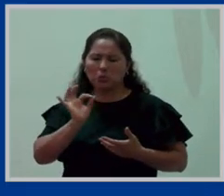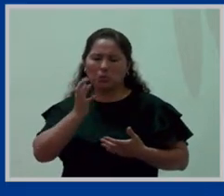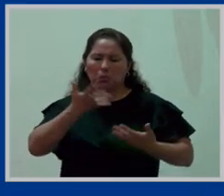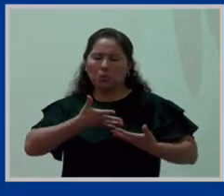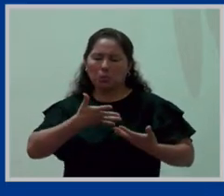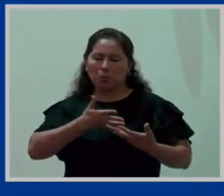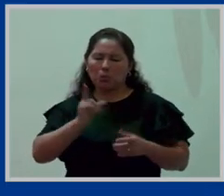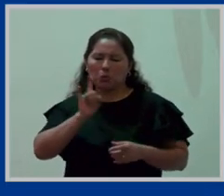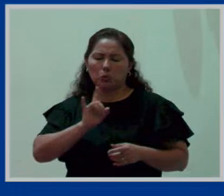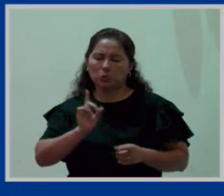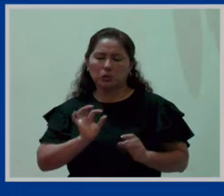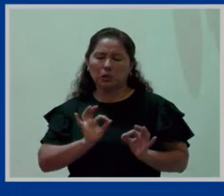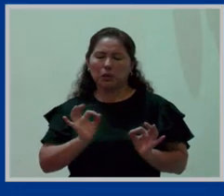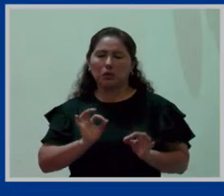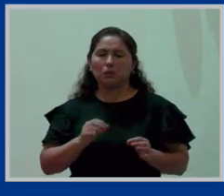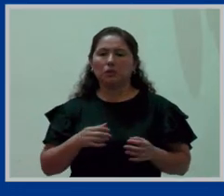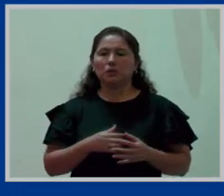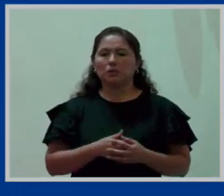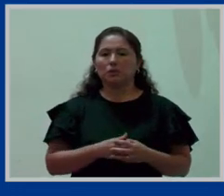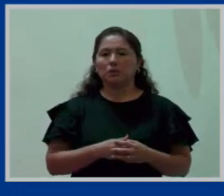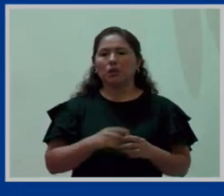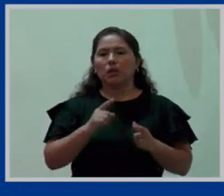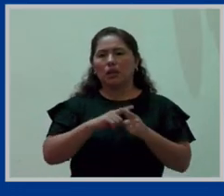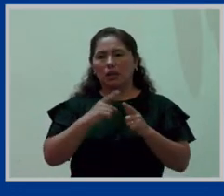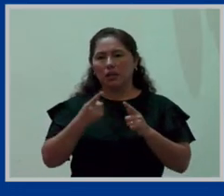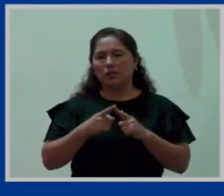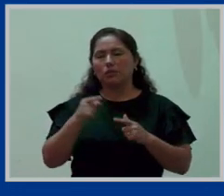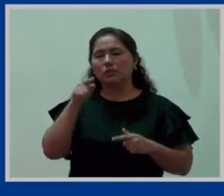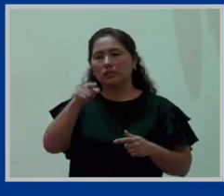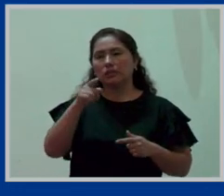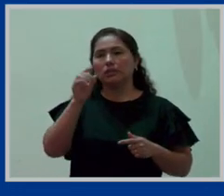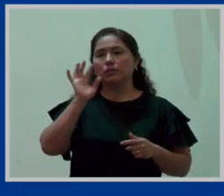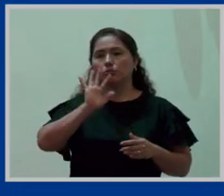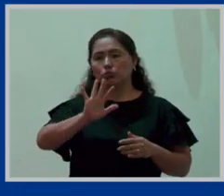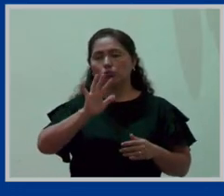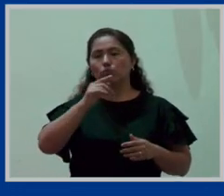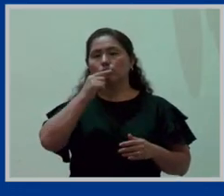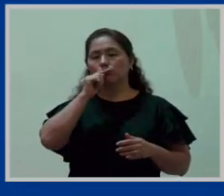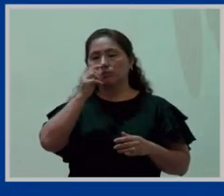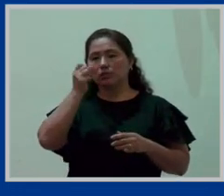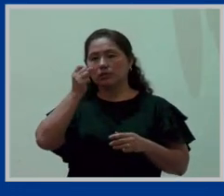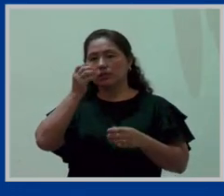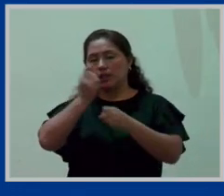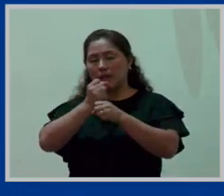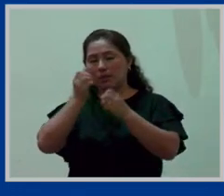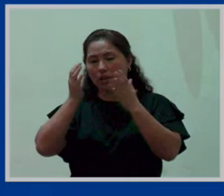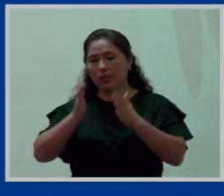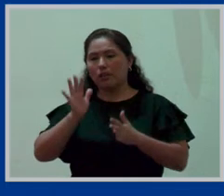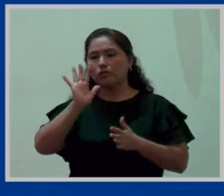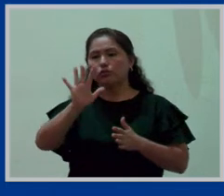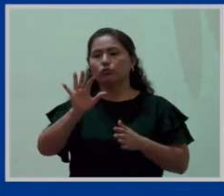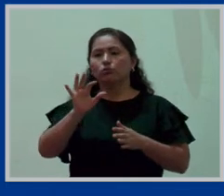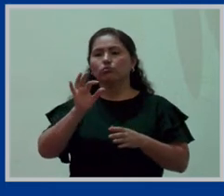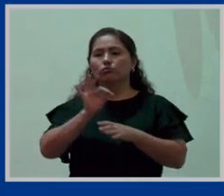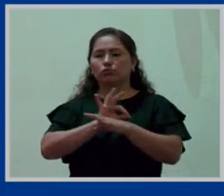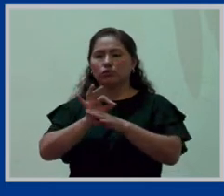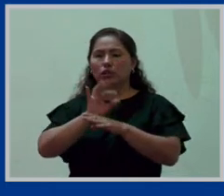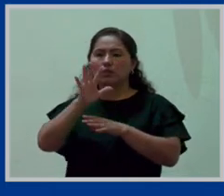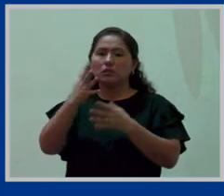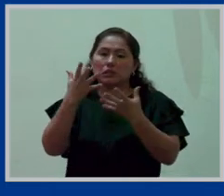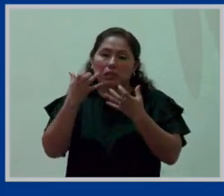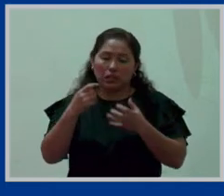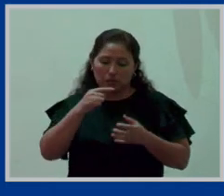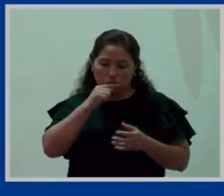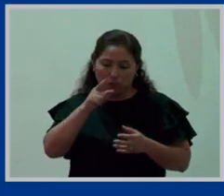pero es que el derecho está en función a su necesidad y a la voluntad de usar